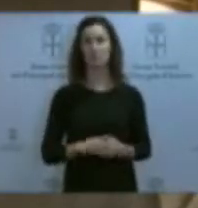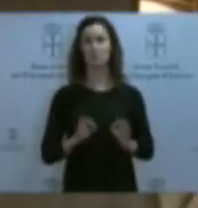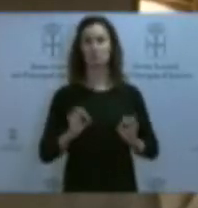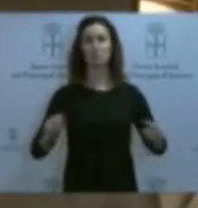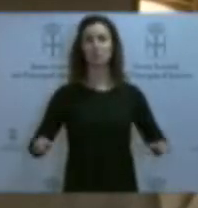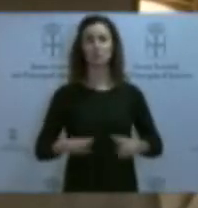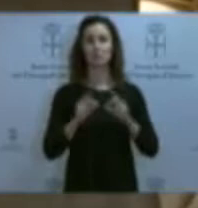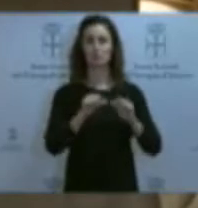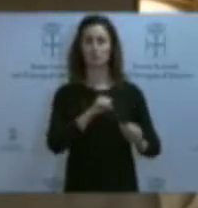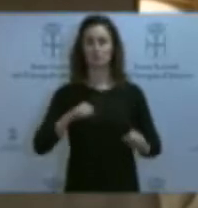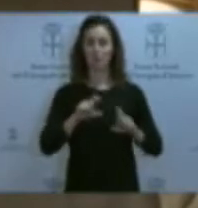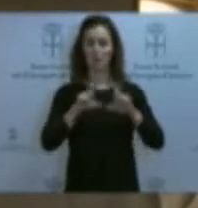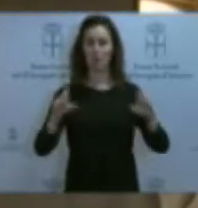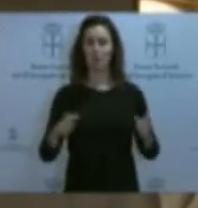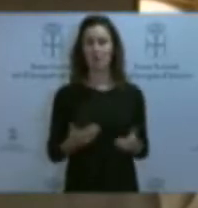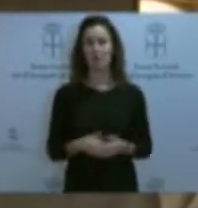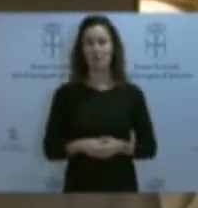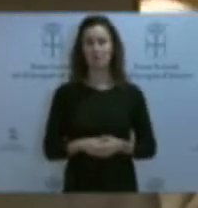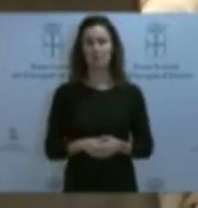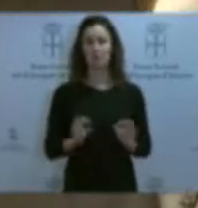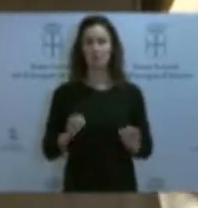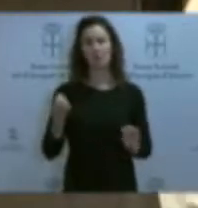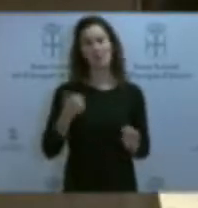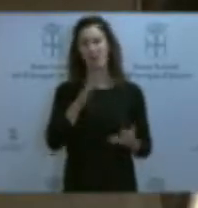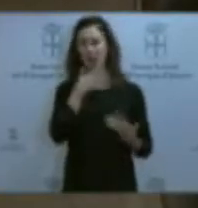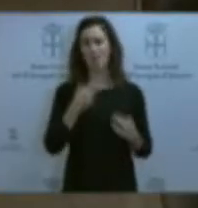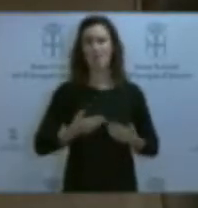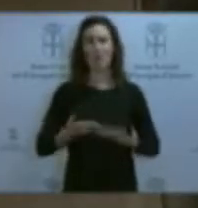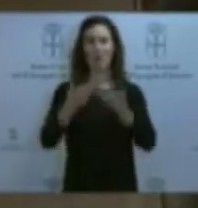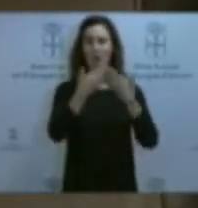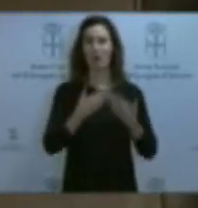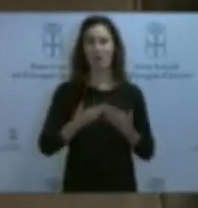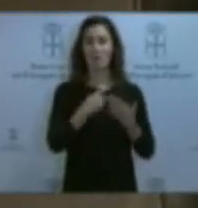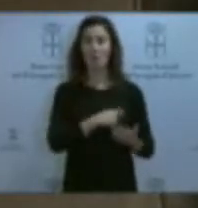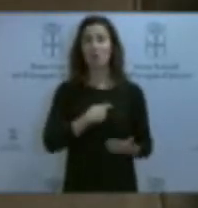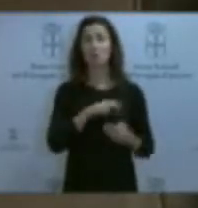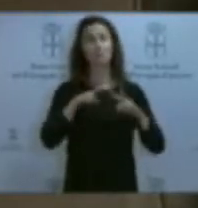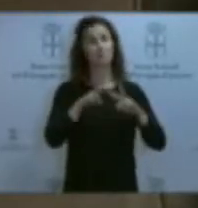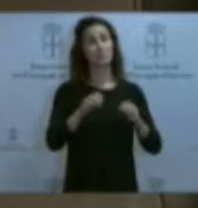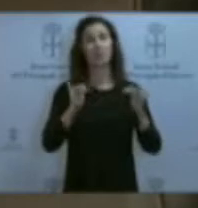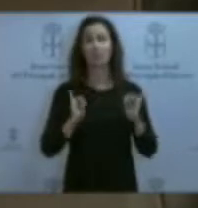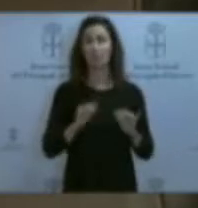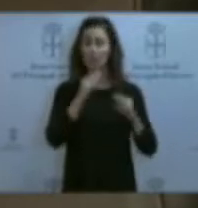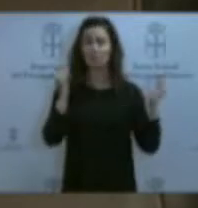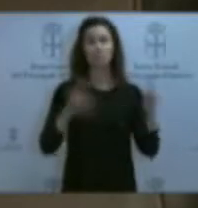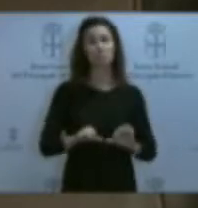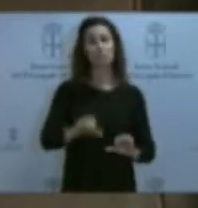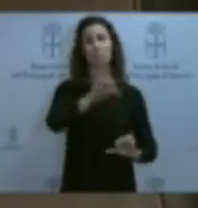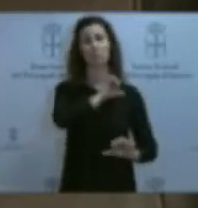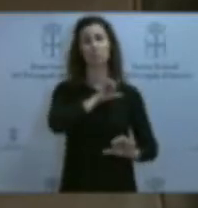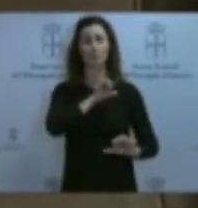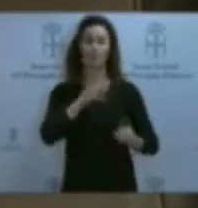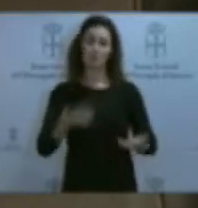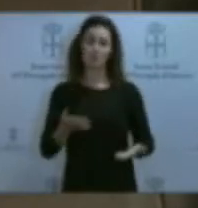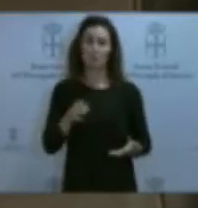que está judicializada en este momento, que es objeto de una comisión de investigación, su histórico, contar